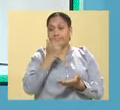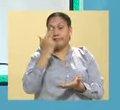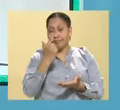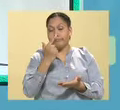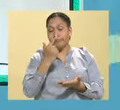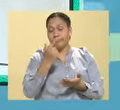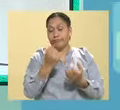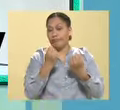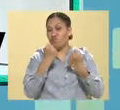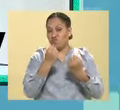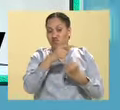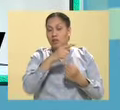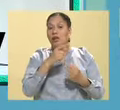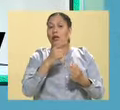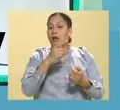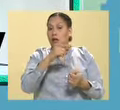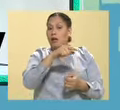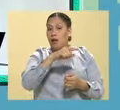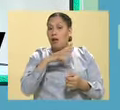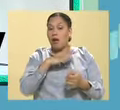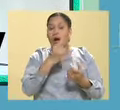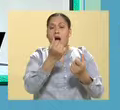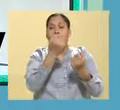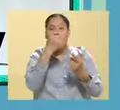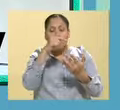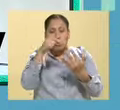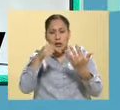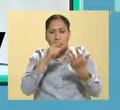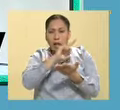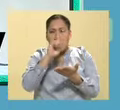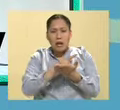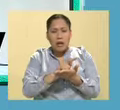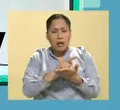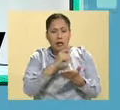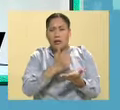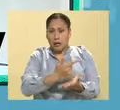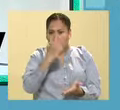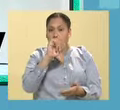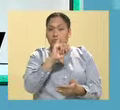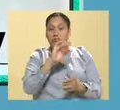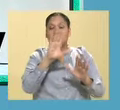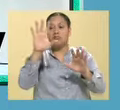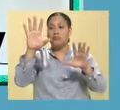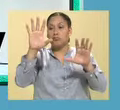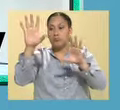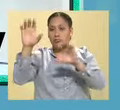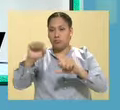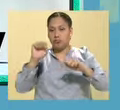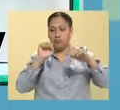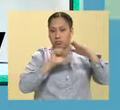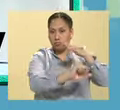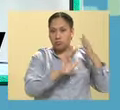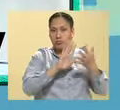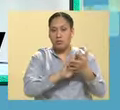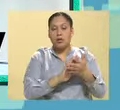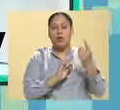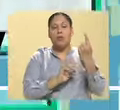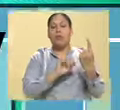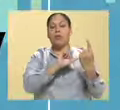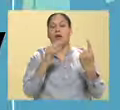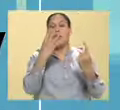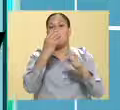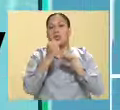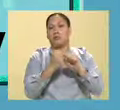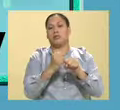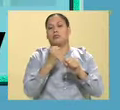grave, es de los pocos delitos que existen en la Ley Federal del Trabajo y consiste en una pena de prisión de uno a cuatro años de